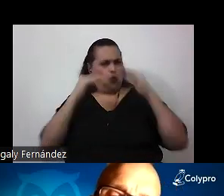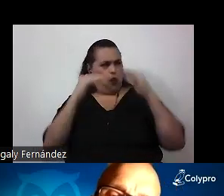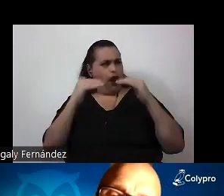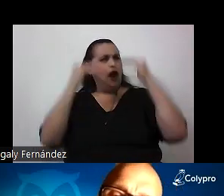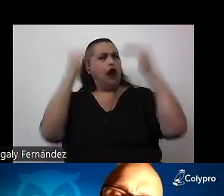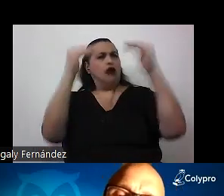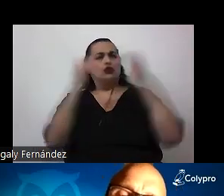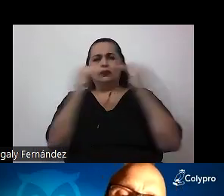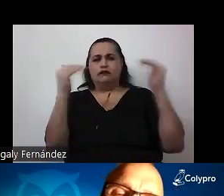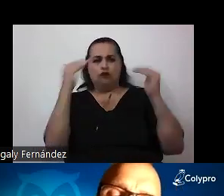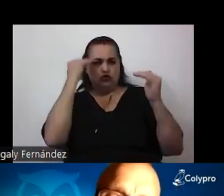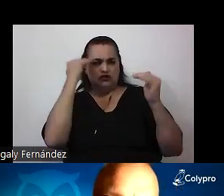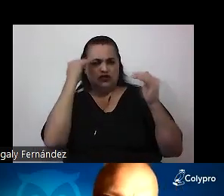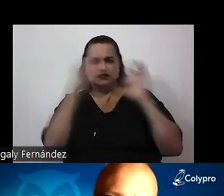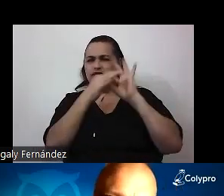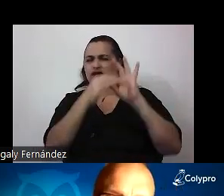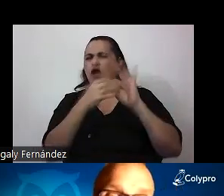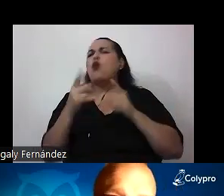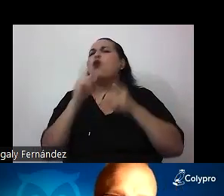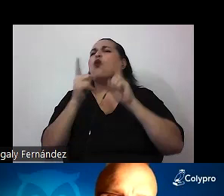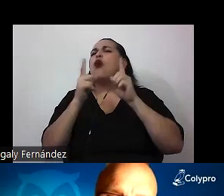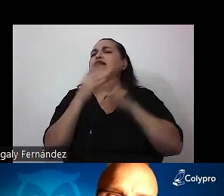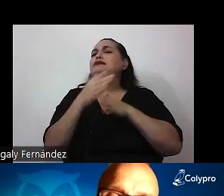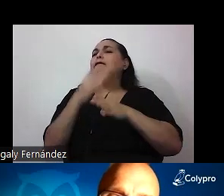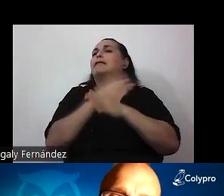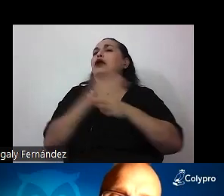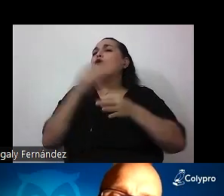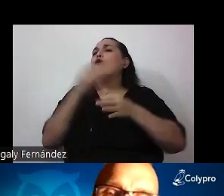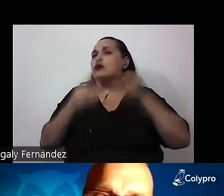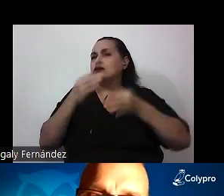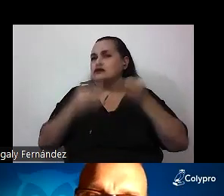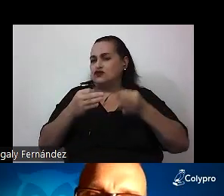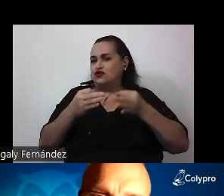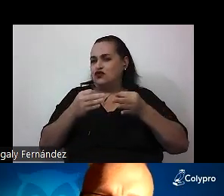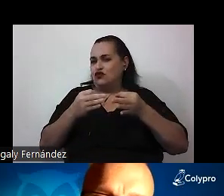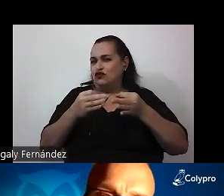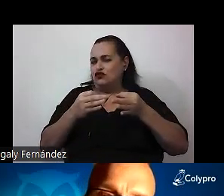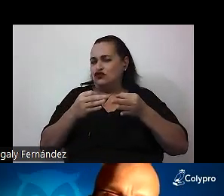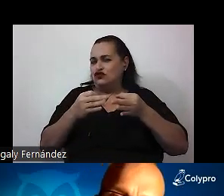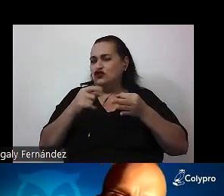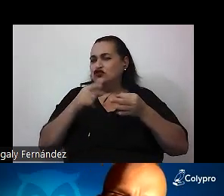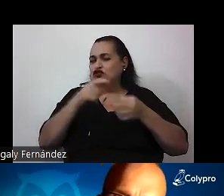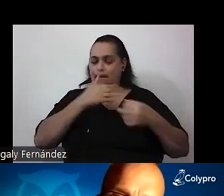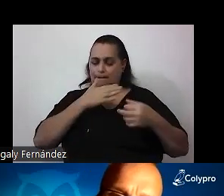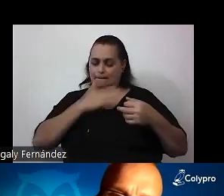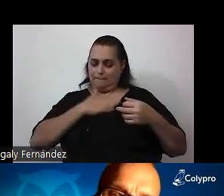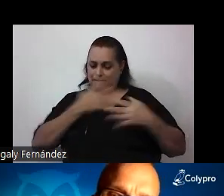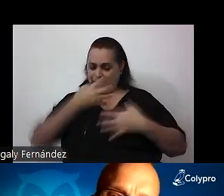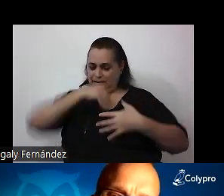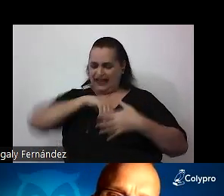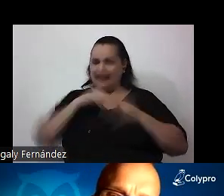acerca de qué prejuicios, por ejemplo, están sesgando en mi interpretación de este fenómeno.